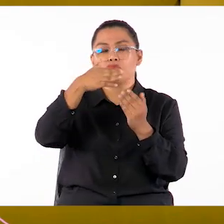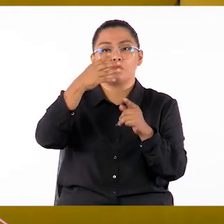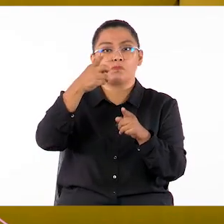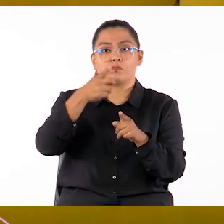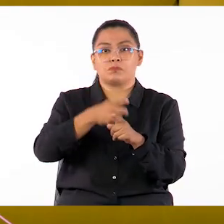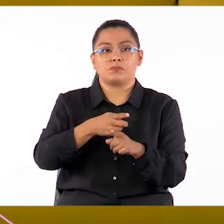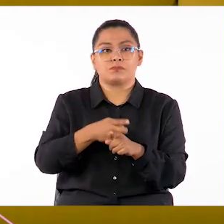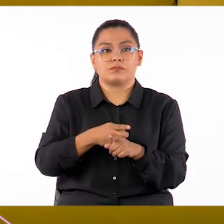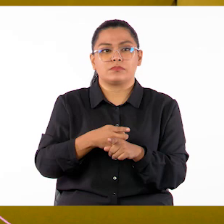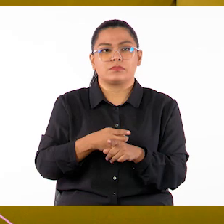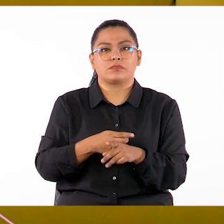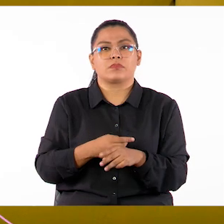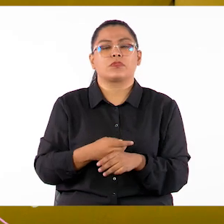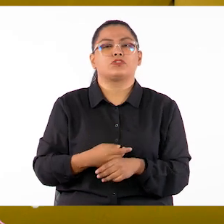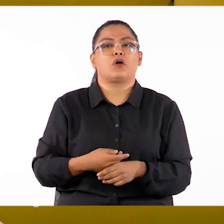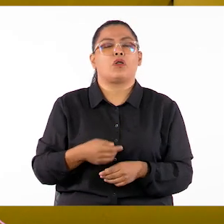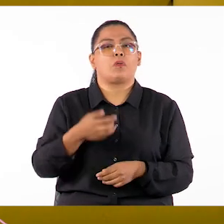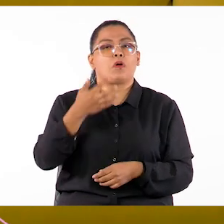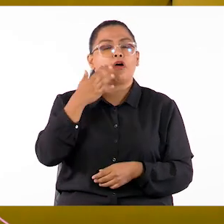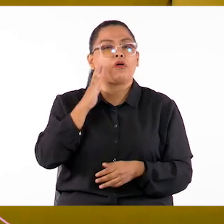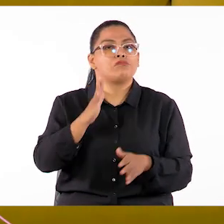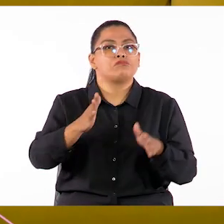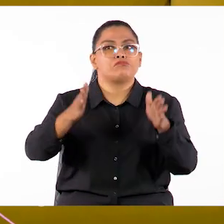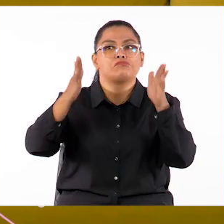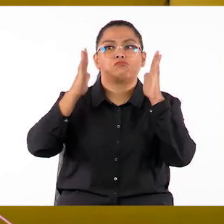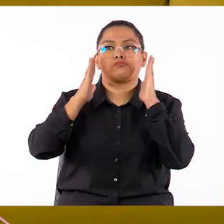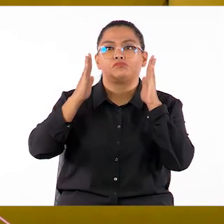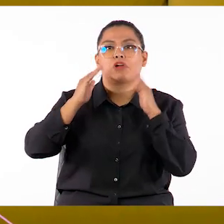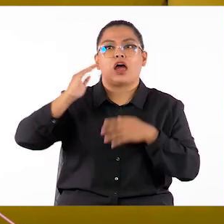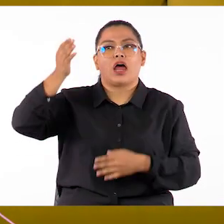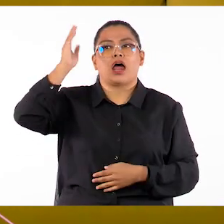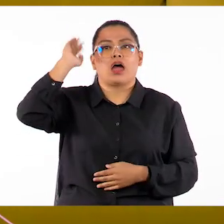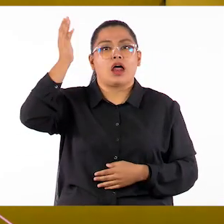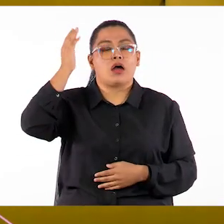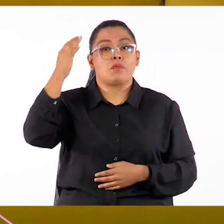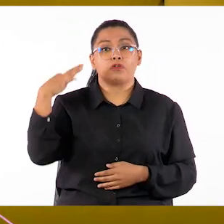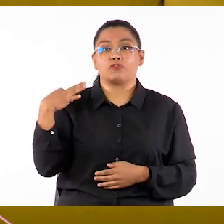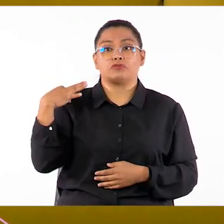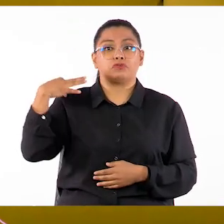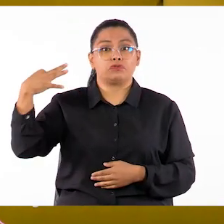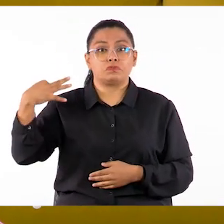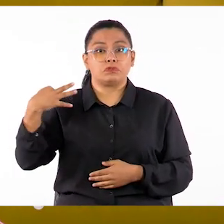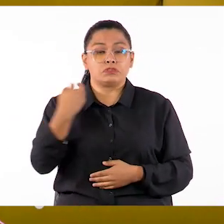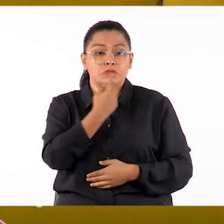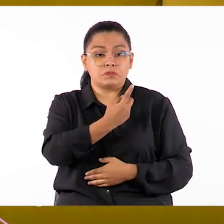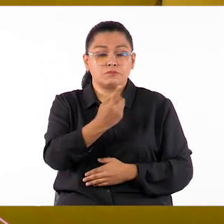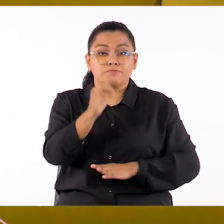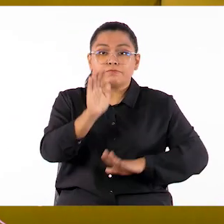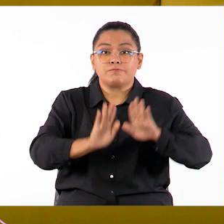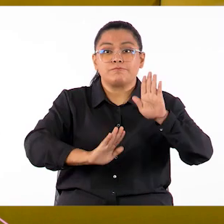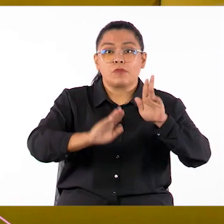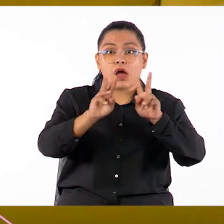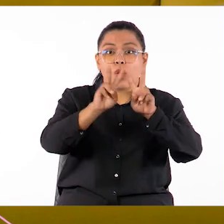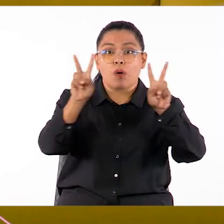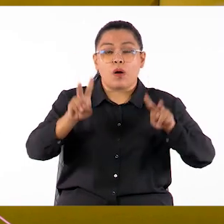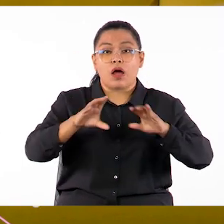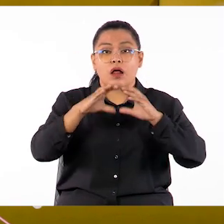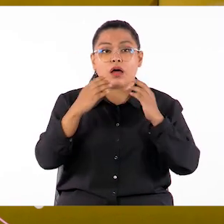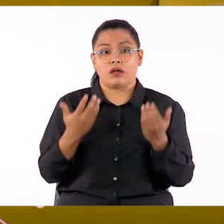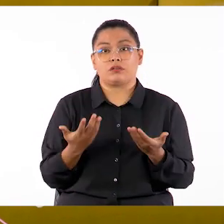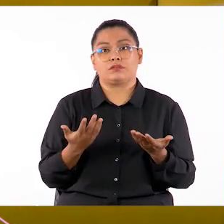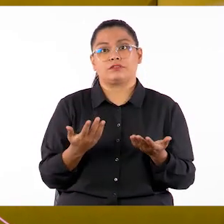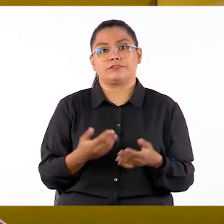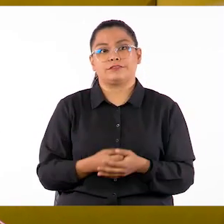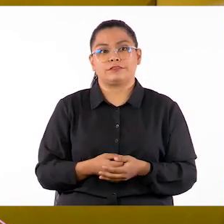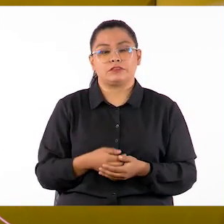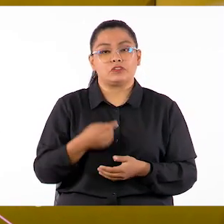Si es solo para escuchar. Si no invita a los asistentes a participar. Si encontrarse en